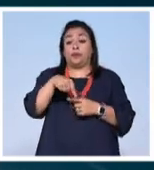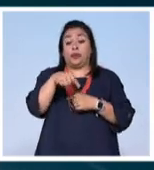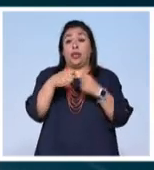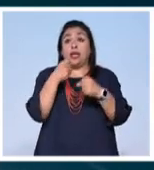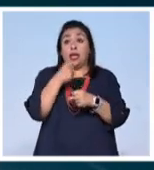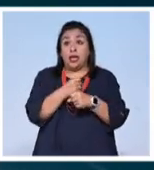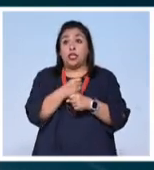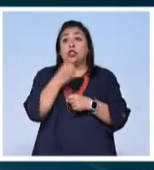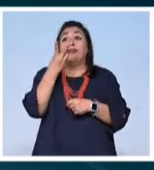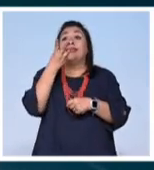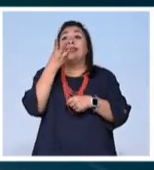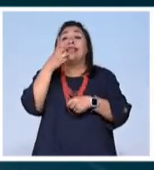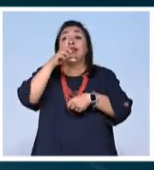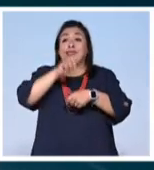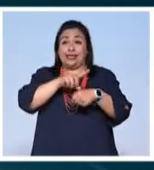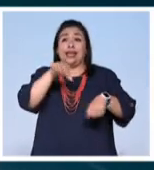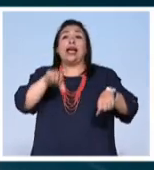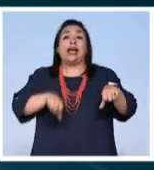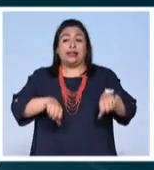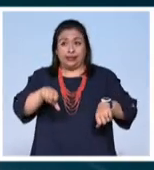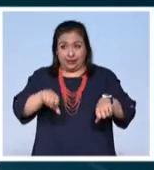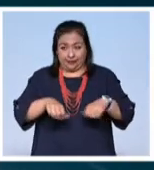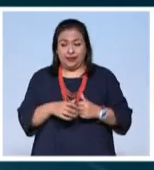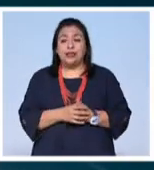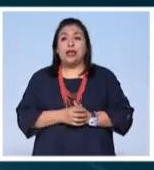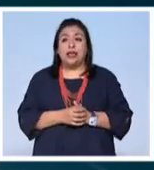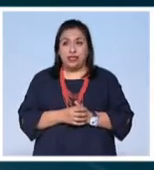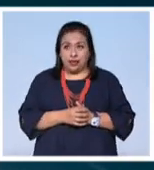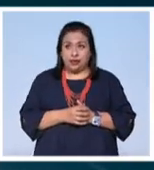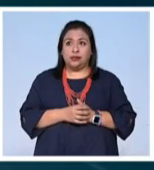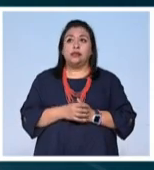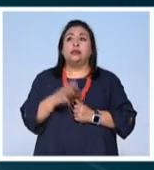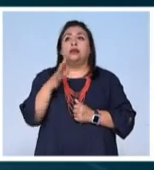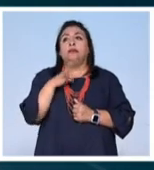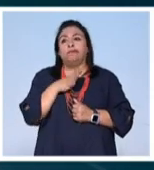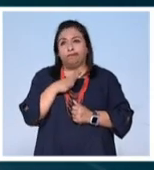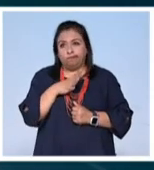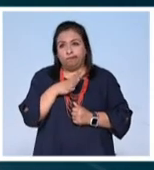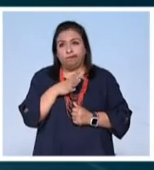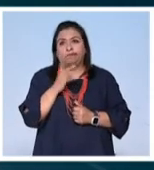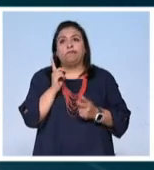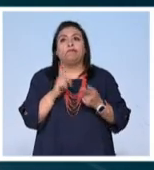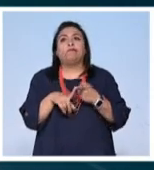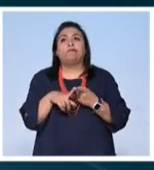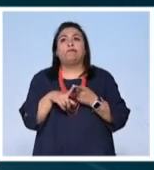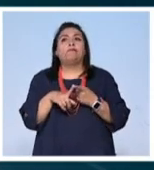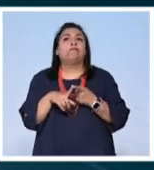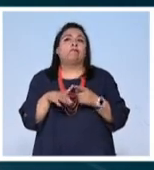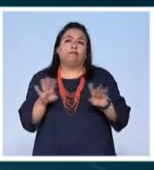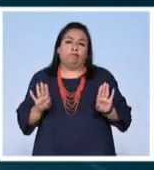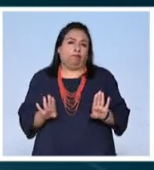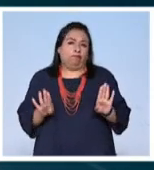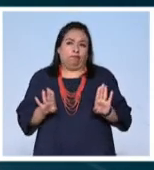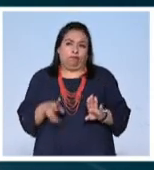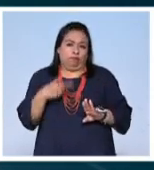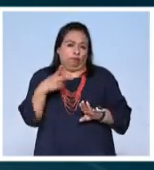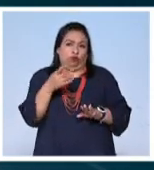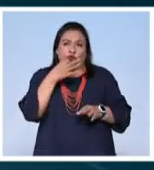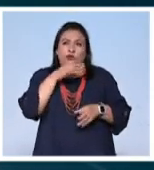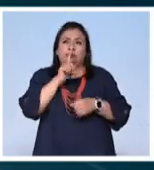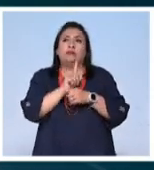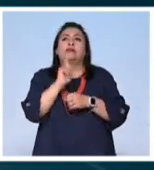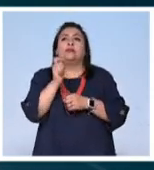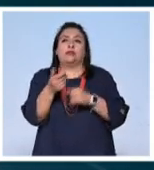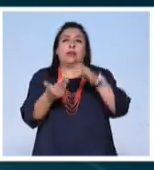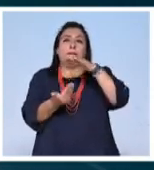año tres días de actividades que incluyen, por supuesto, el rasgo distintivo de este festival, que son